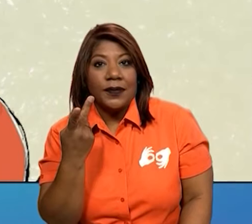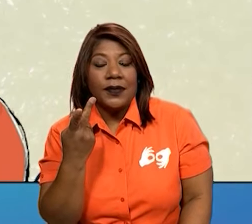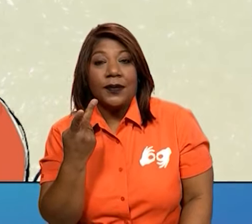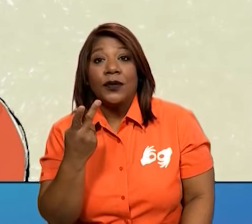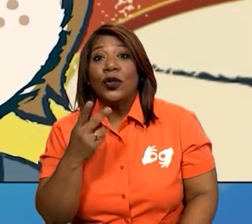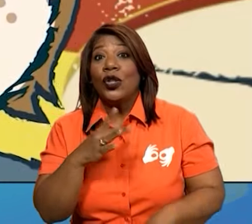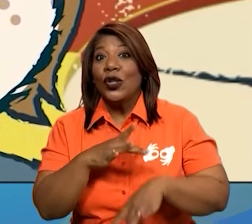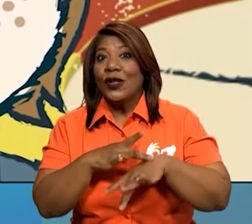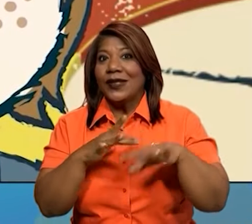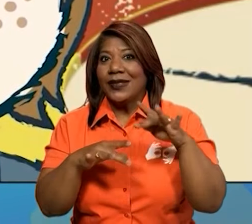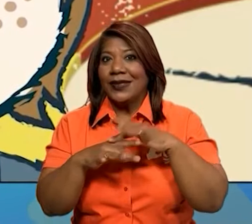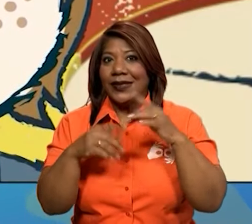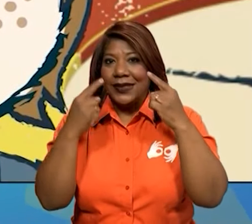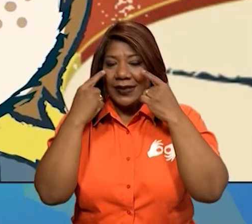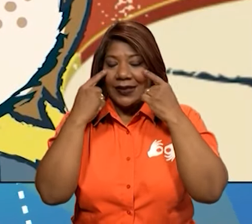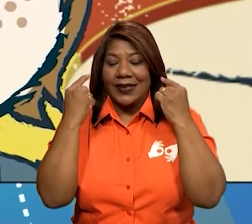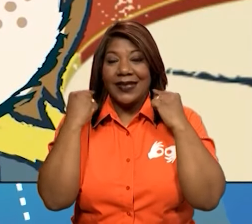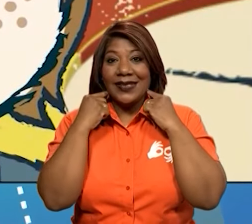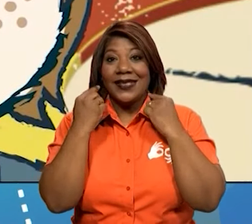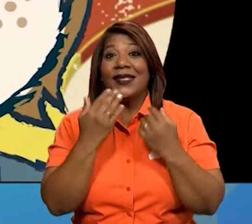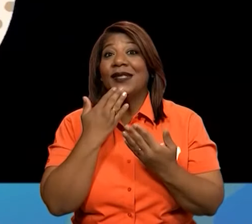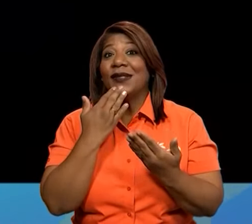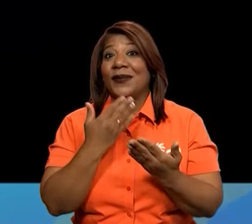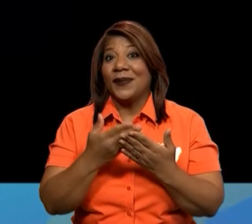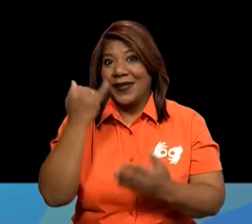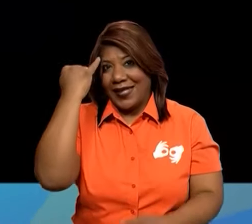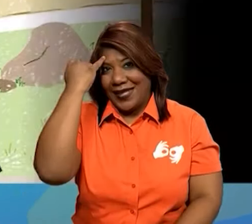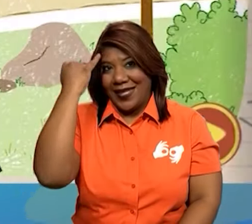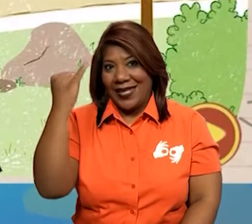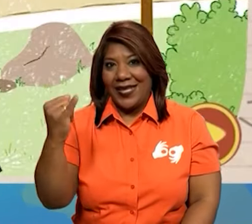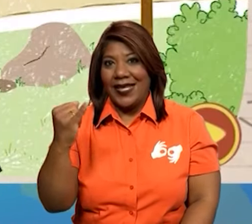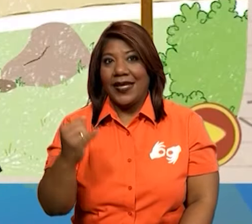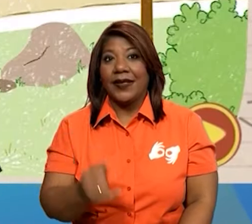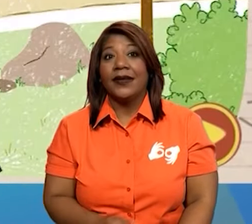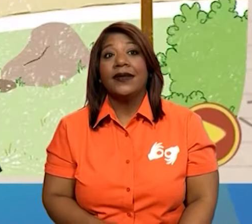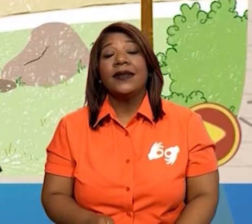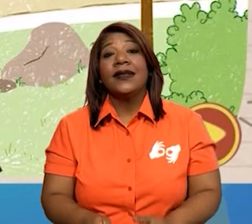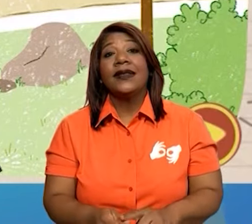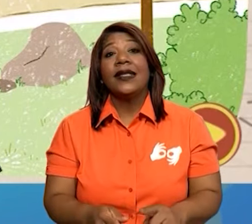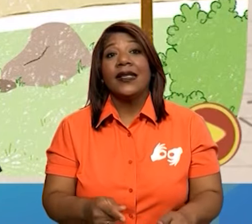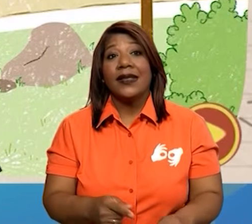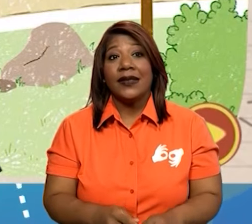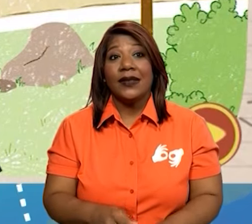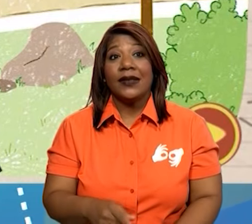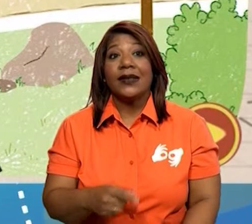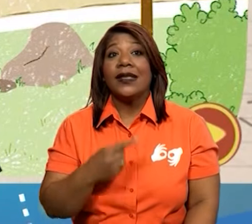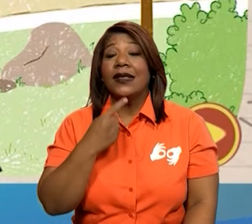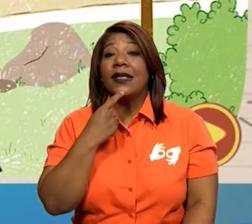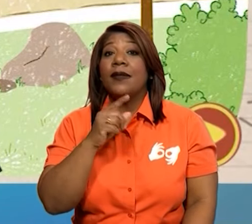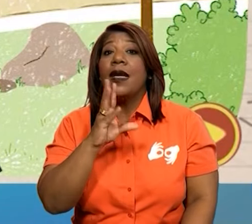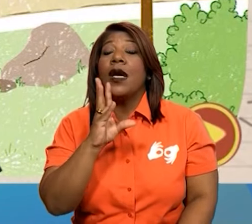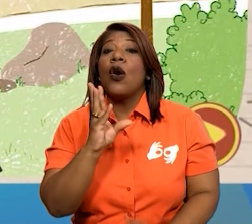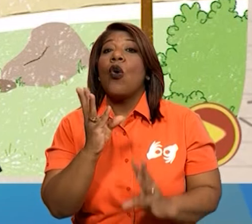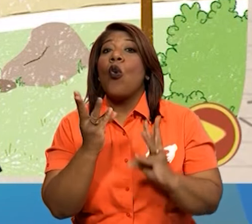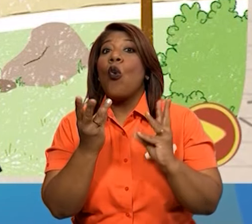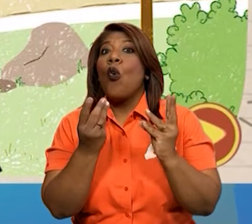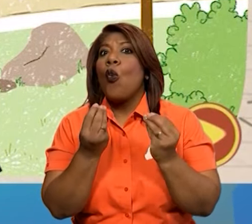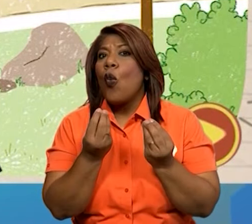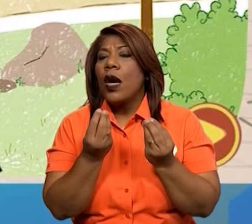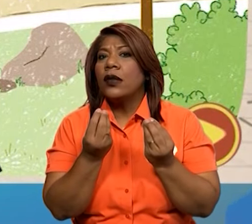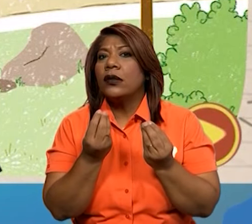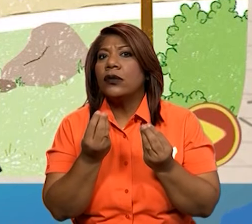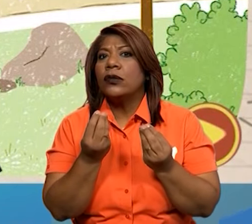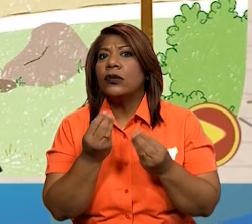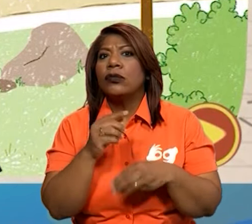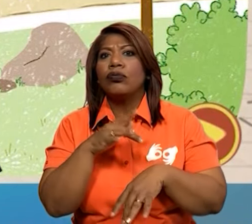los sentidos? ¡Buena idea! ¡Vamos a empezar! Entonces, Drica, ¿cuáles son los sentidos que puedes poner en